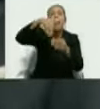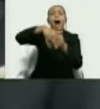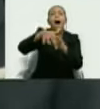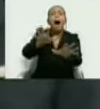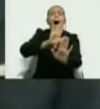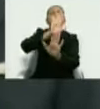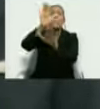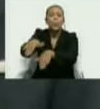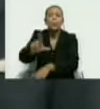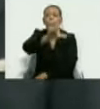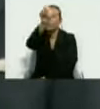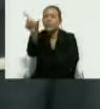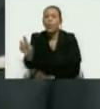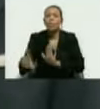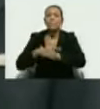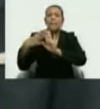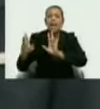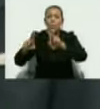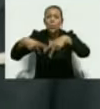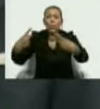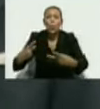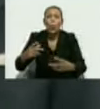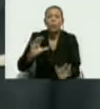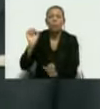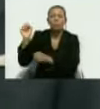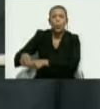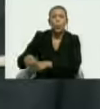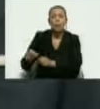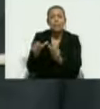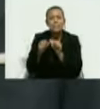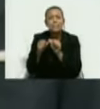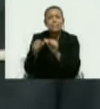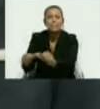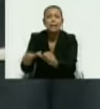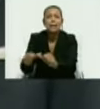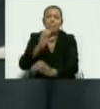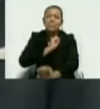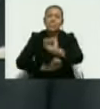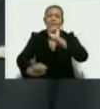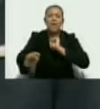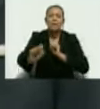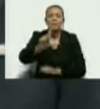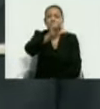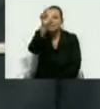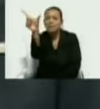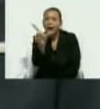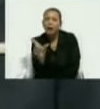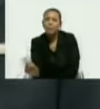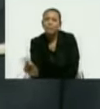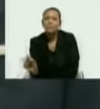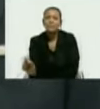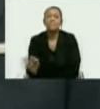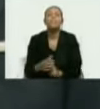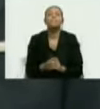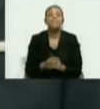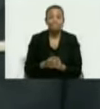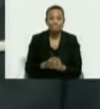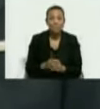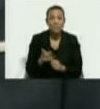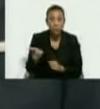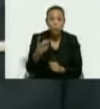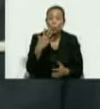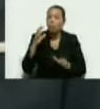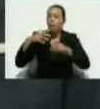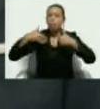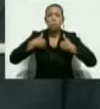a favor de los nuevos derroteros que debemos seguir para la defensa del territorio de la Guayana Esequiba. No